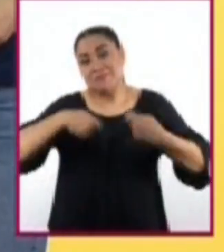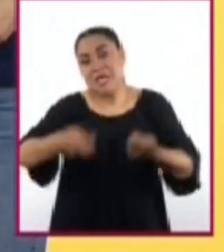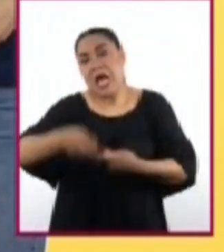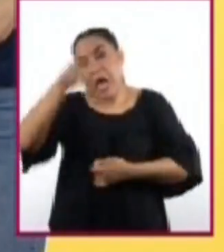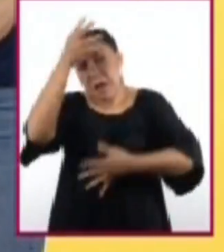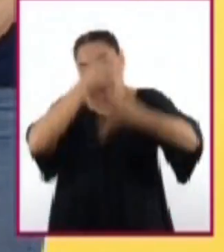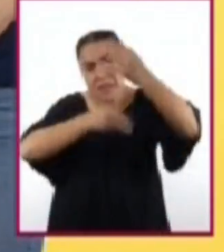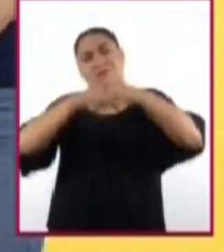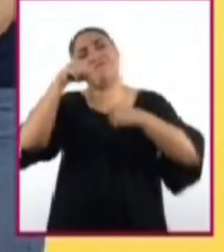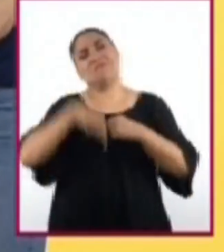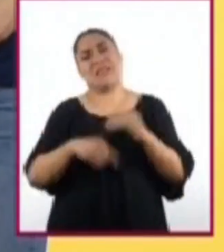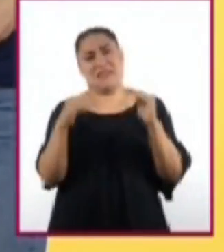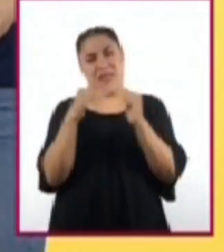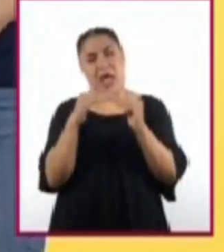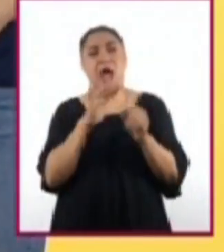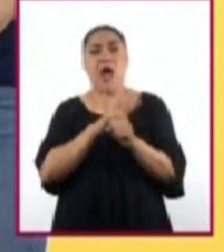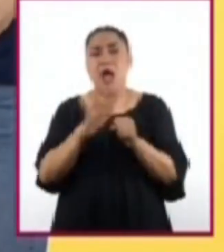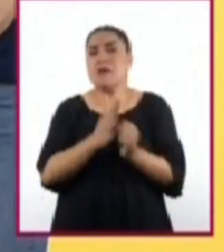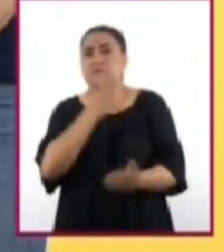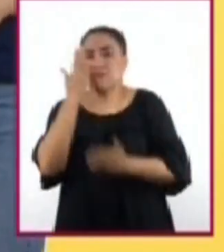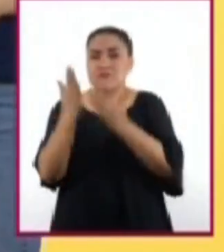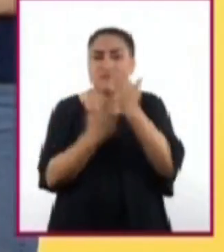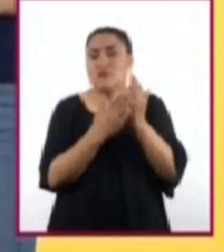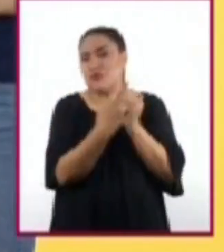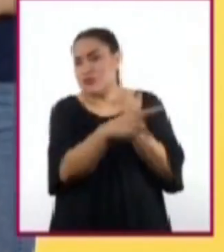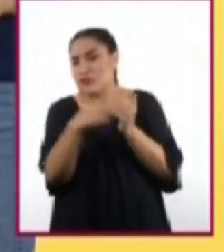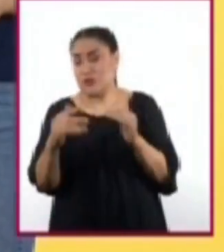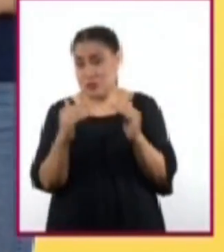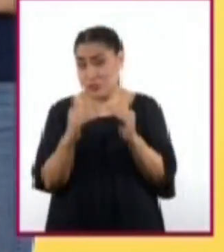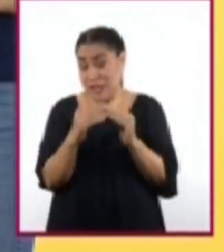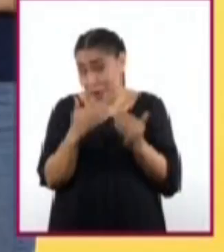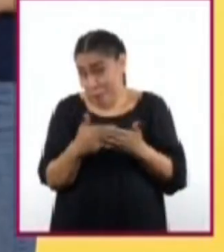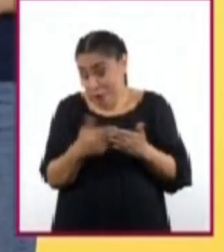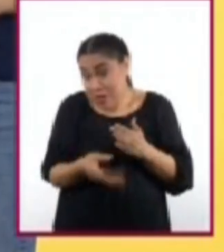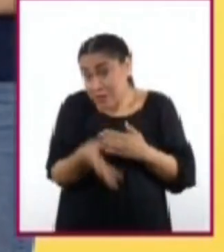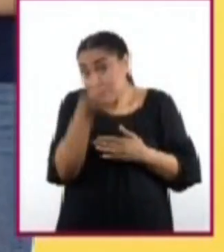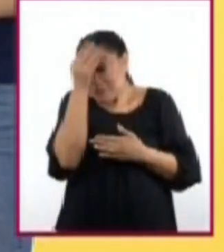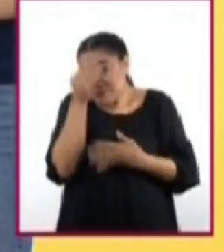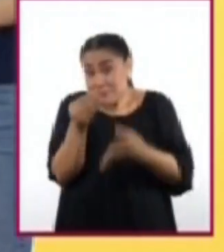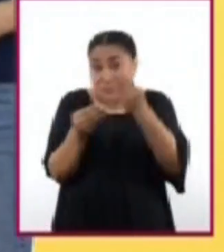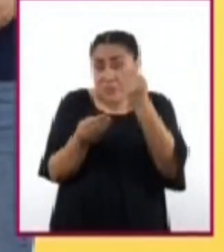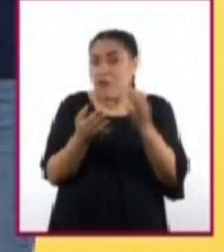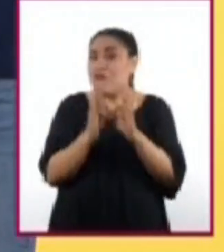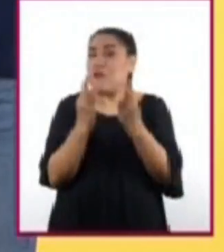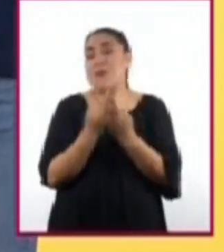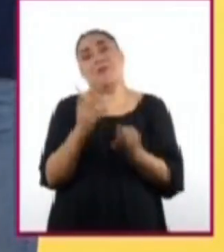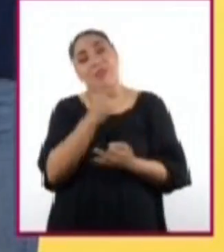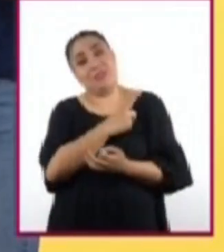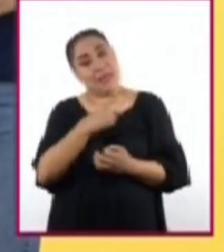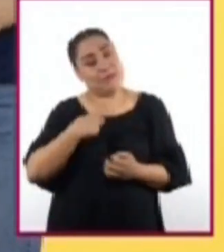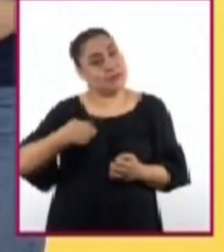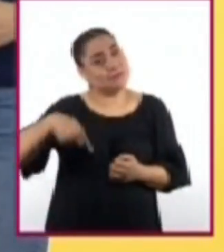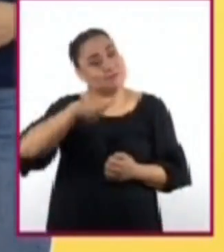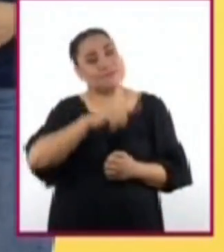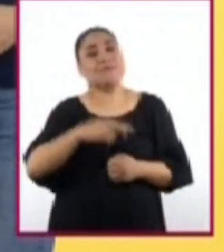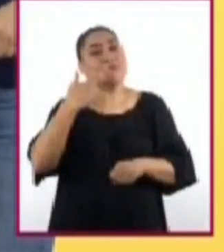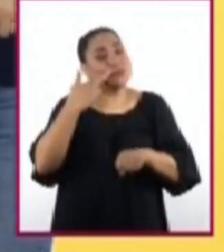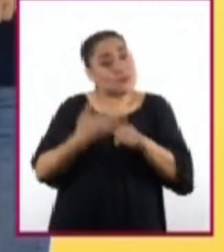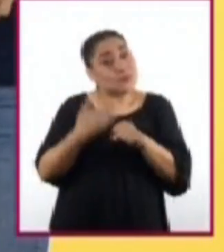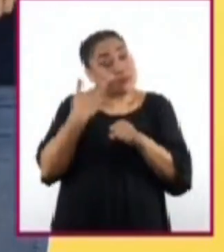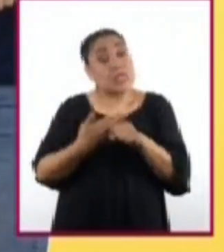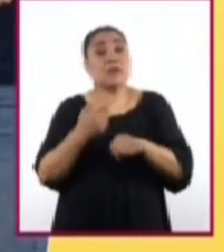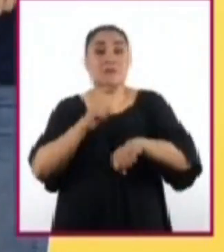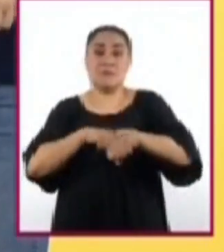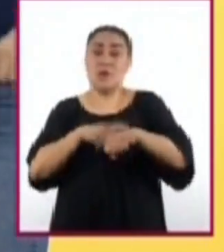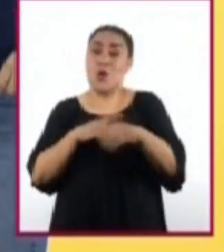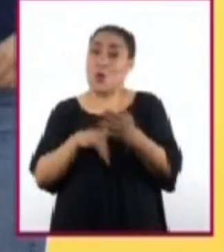continuarán con sus estudios desde el hogar. En esta nueva forma de aprender, es muy importante ser disciplinado y cumplir con los horarios